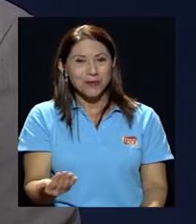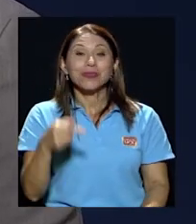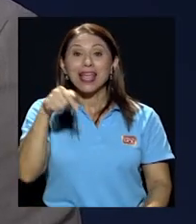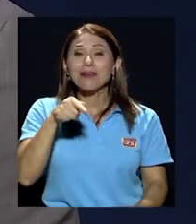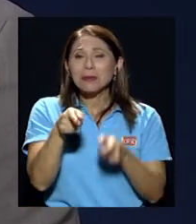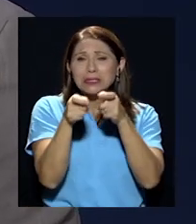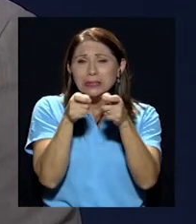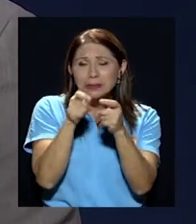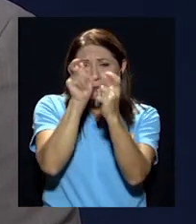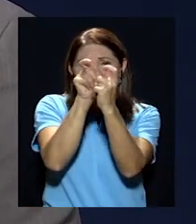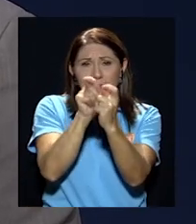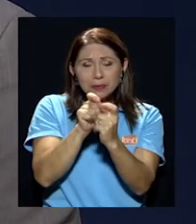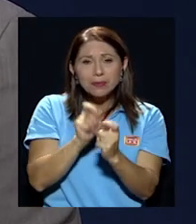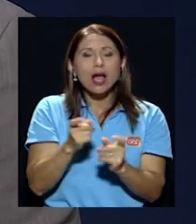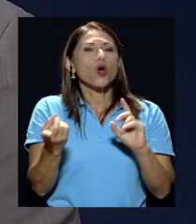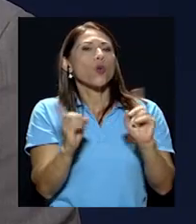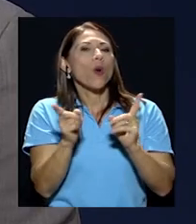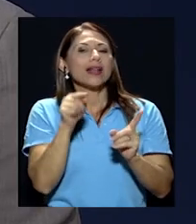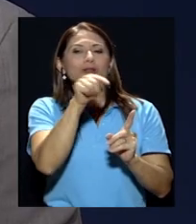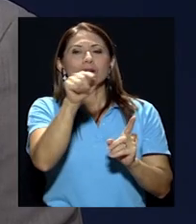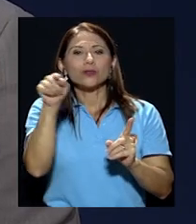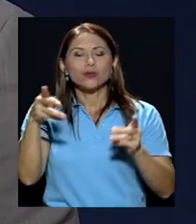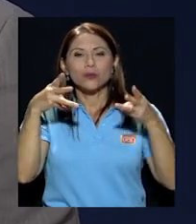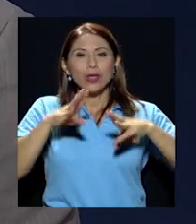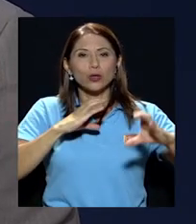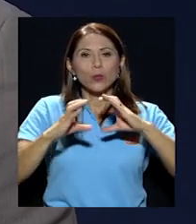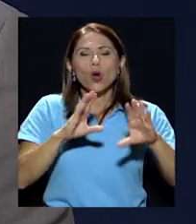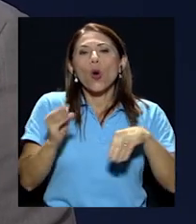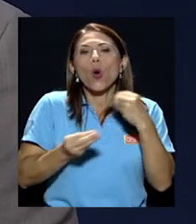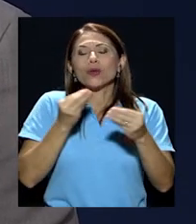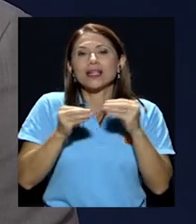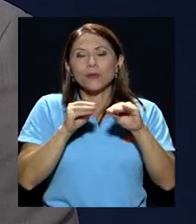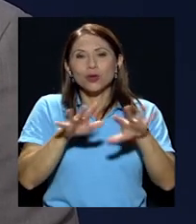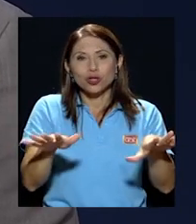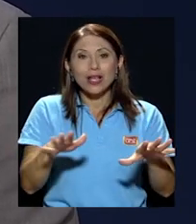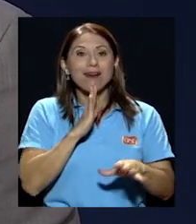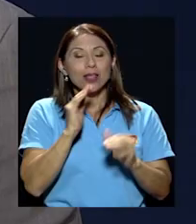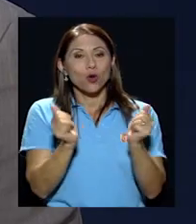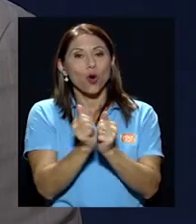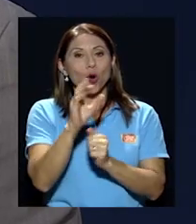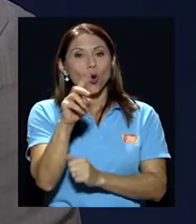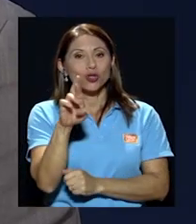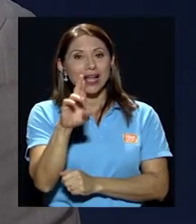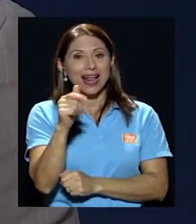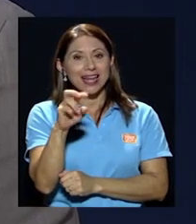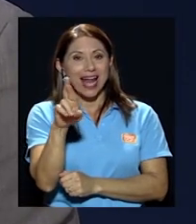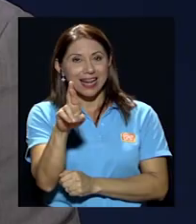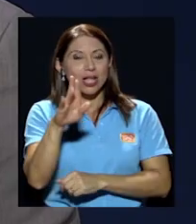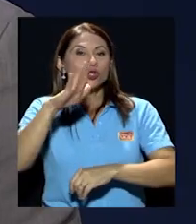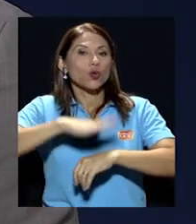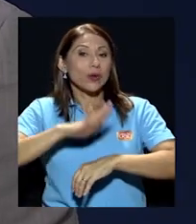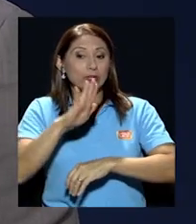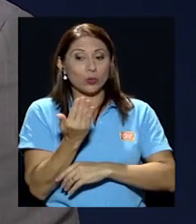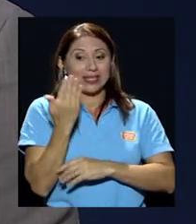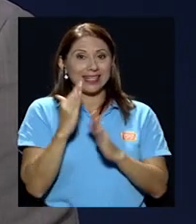detallar un poquito cuáles son esos medios y de algún modo cómo están reproducidos estamos hablando con don Oscar Aguilar de su más